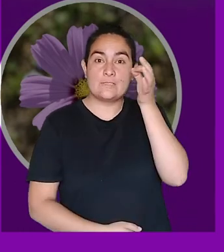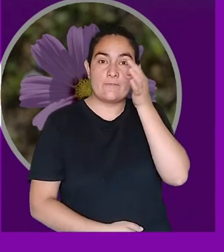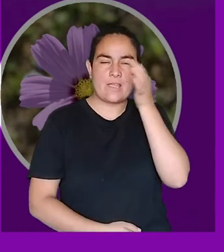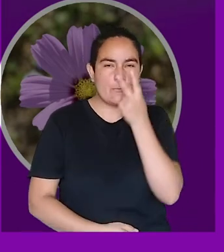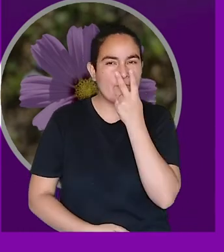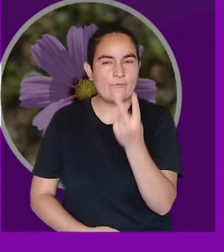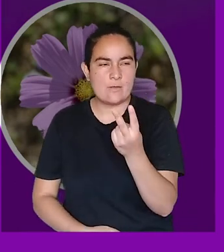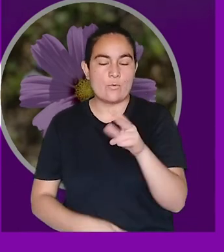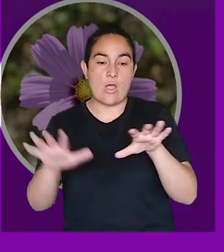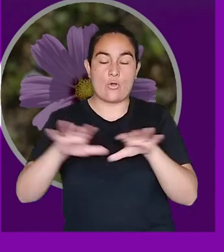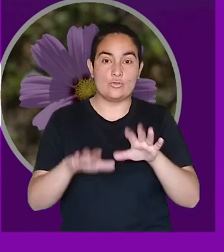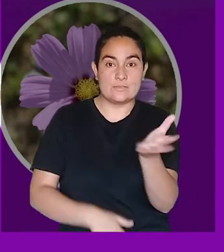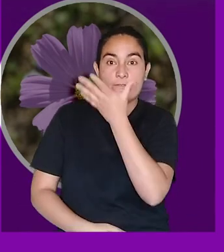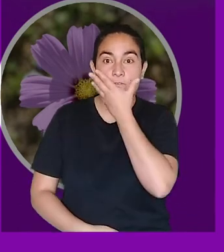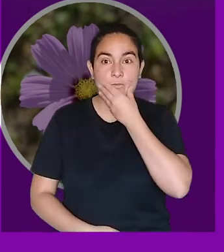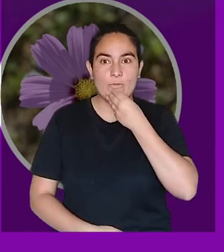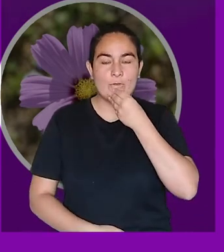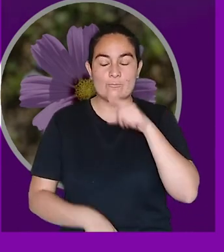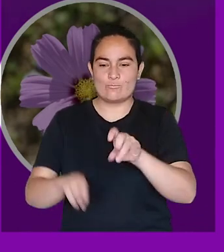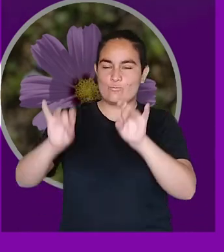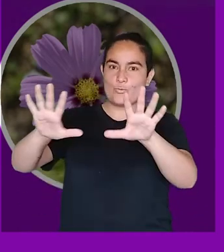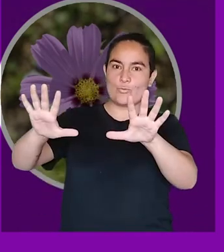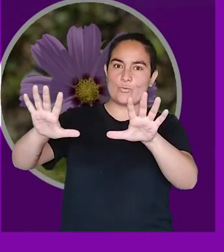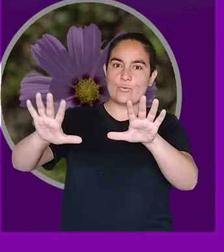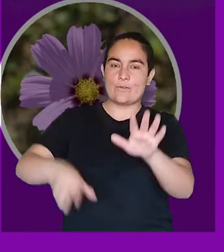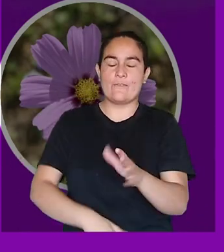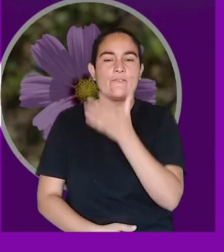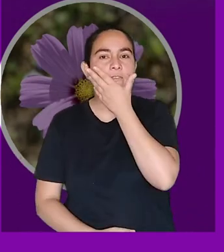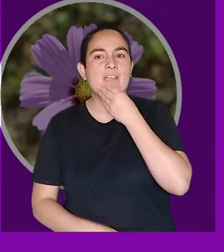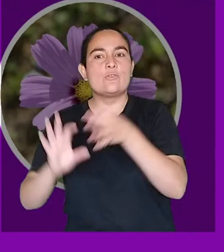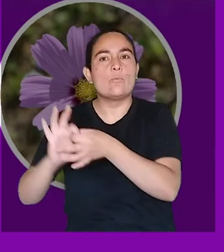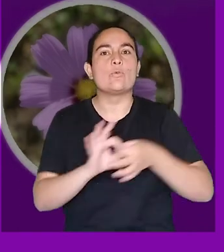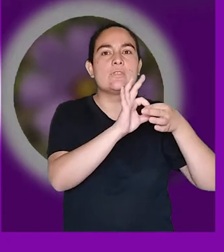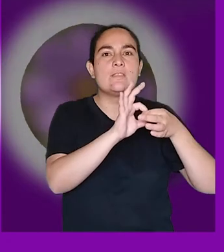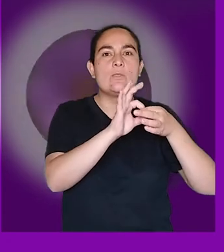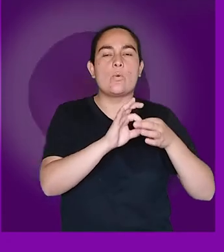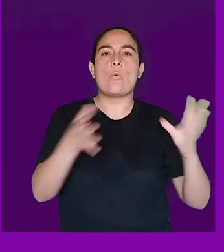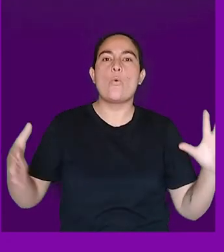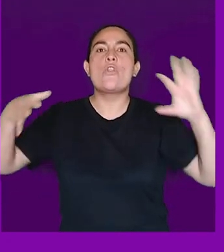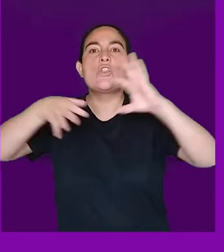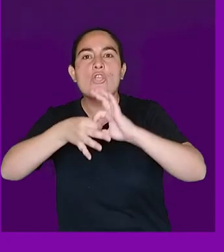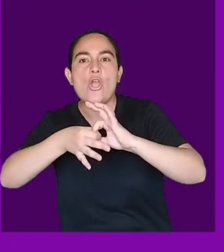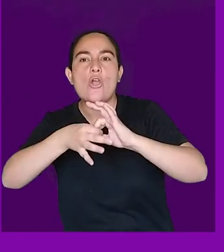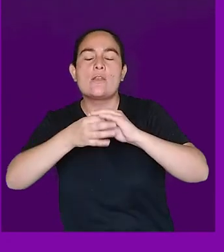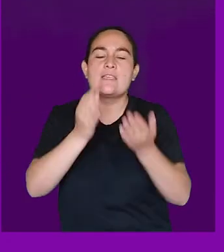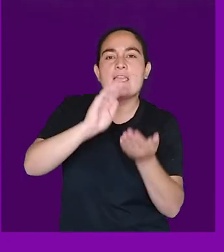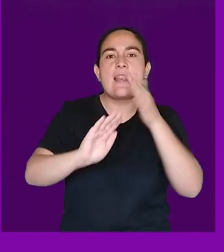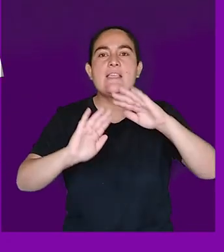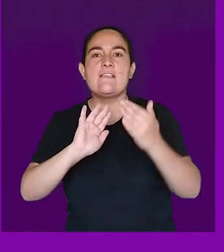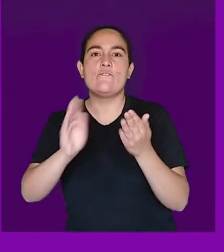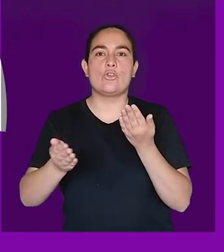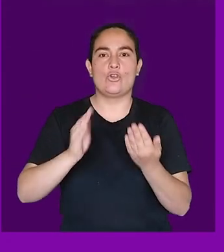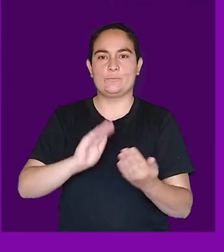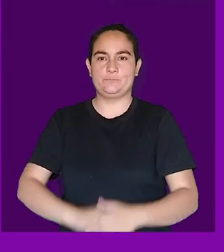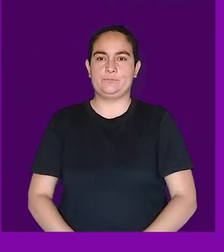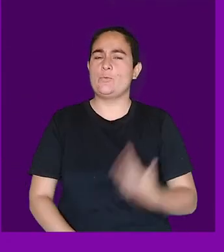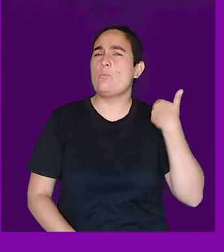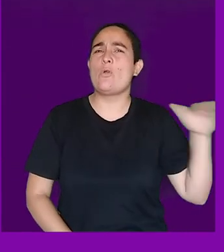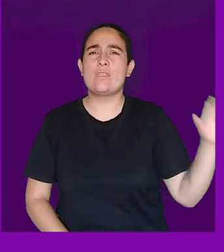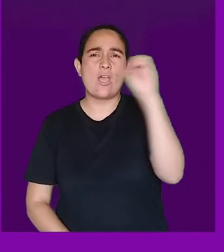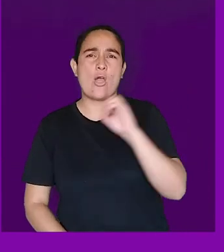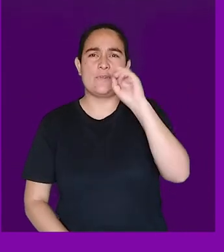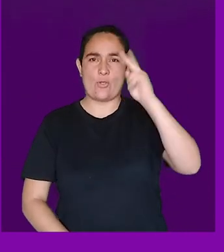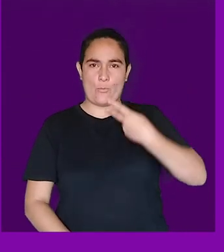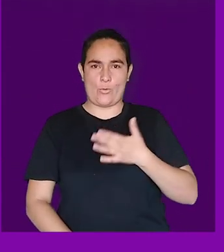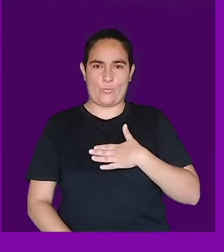representación de un fin. Cuando observamos un objeto bello, es la armonía que posee en sí mismo lo que le da un fin, y